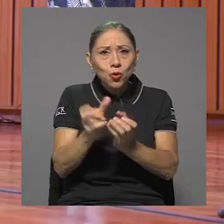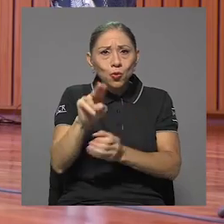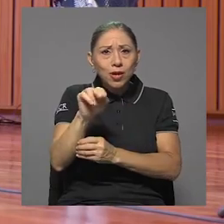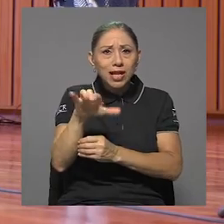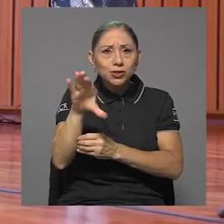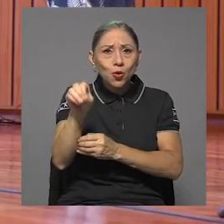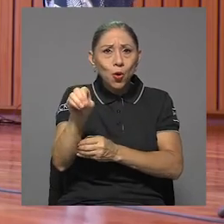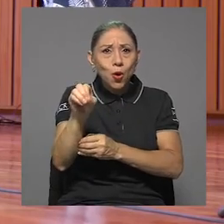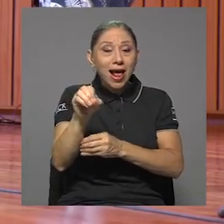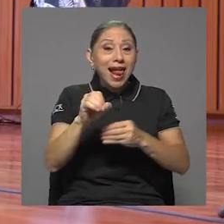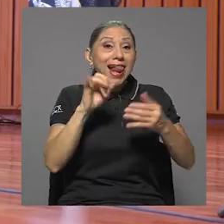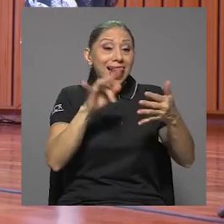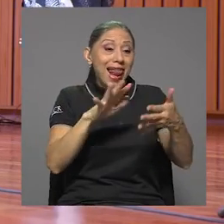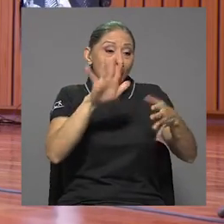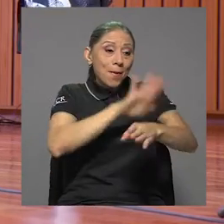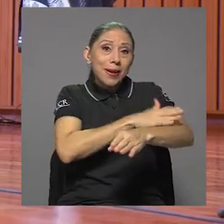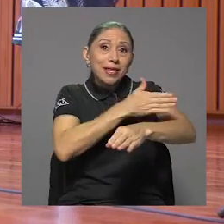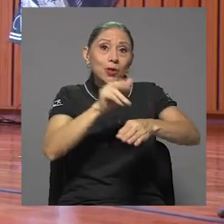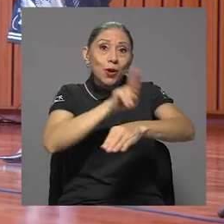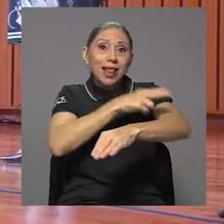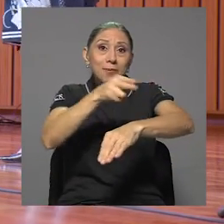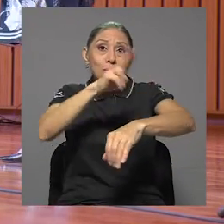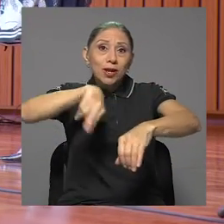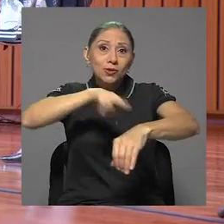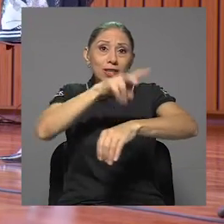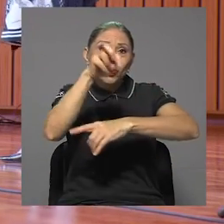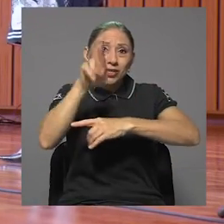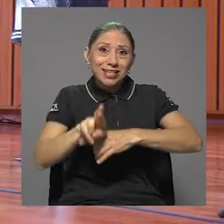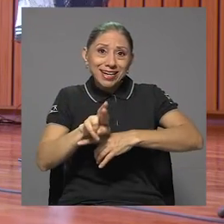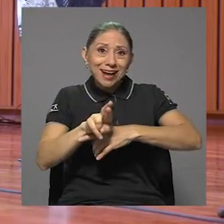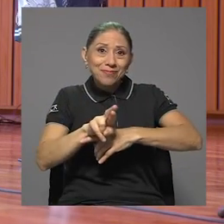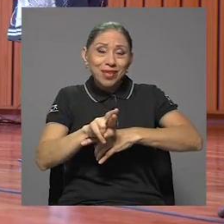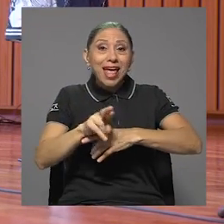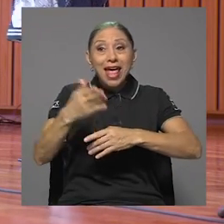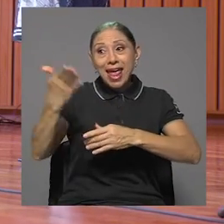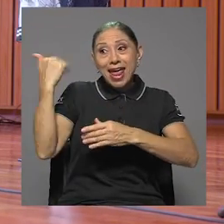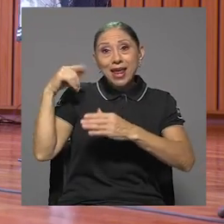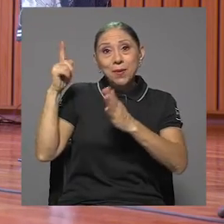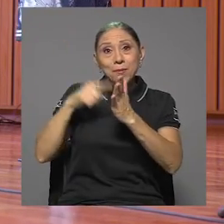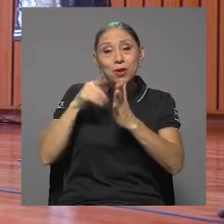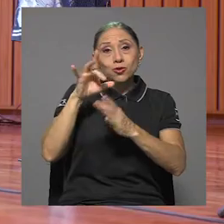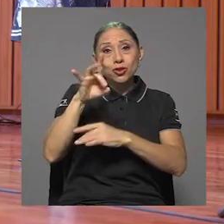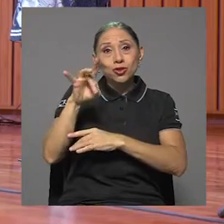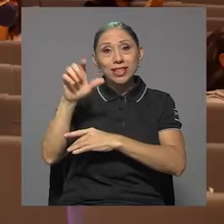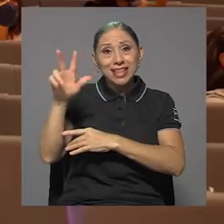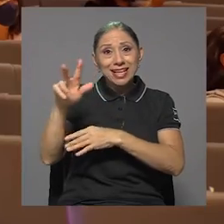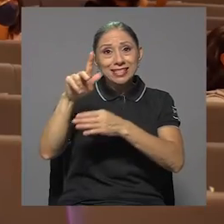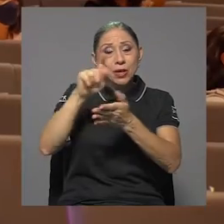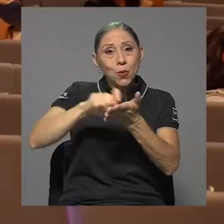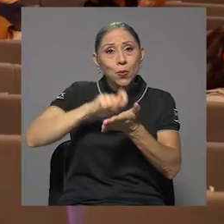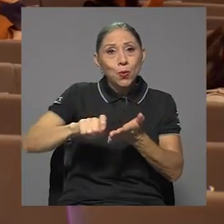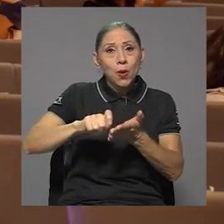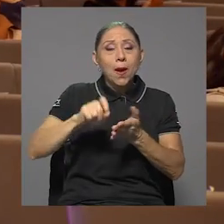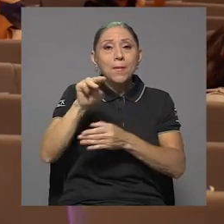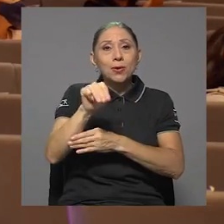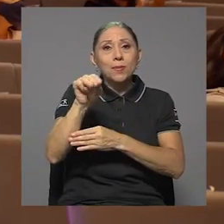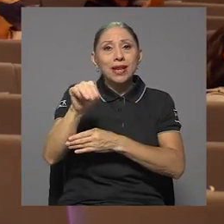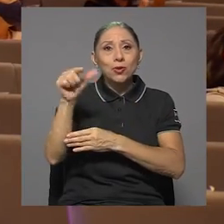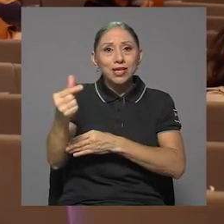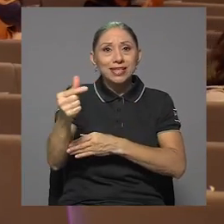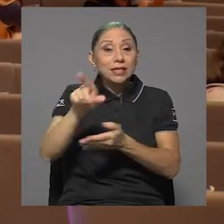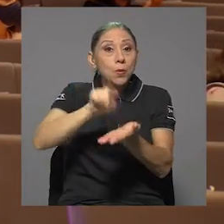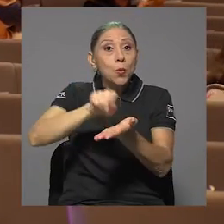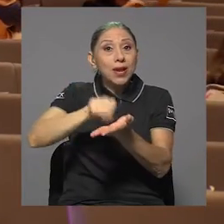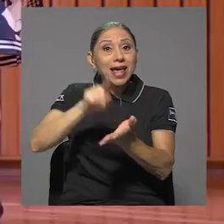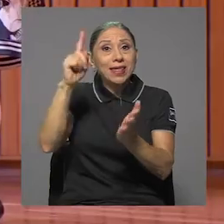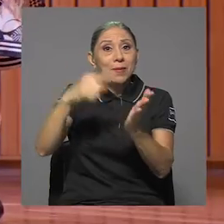la partitura del Himno Nacional de Costa Rica, compuesta en 1853 por Manuel María Gutiérrez y publicada en